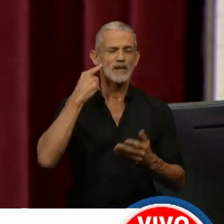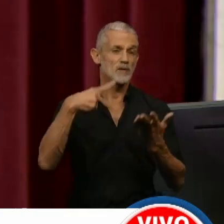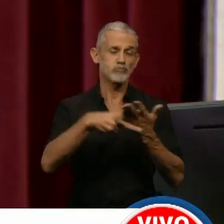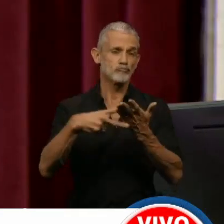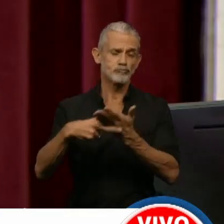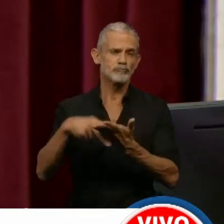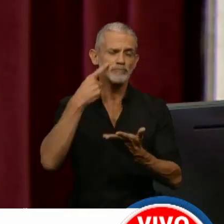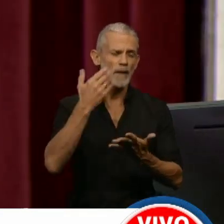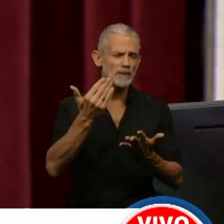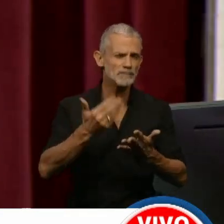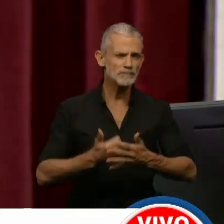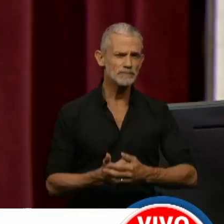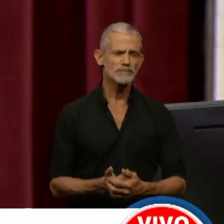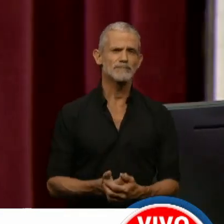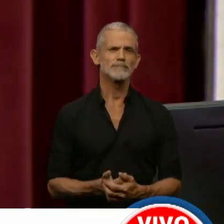A ver ahora.